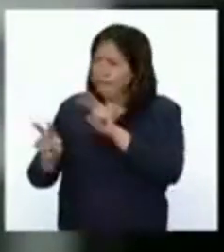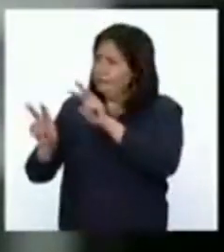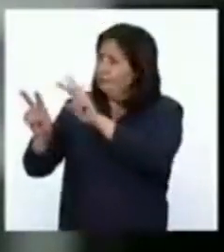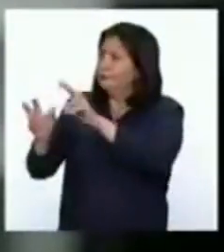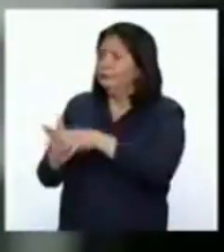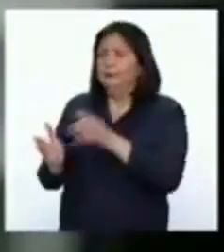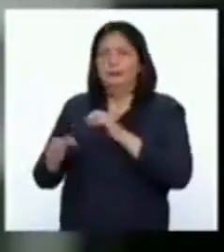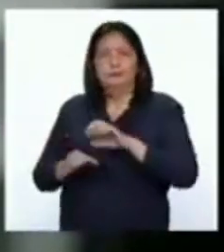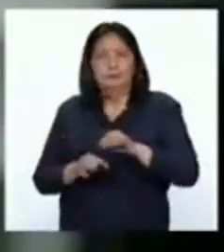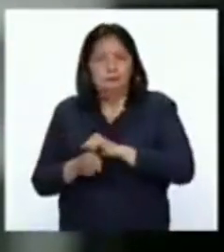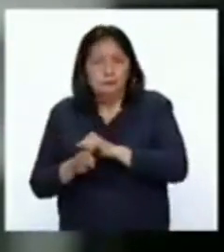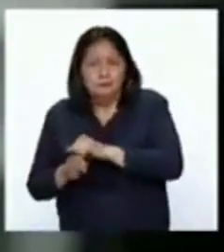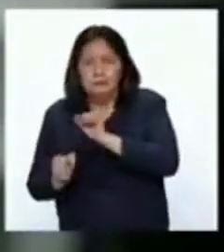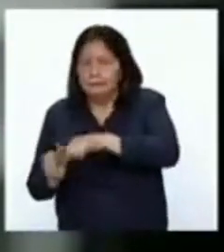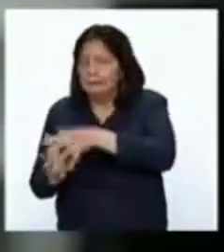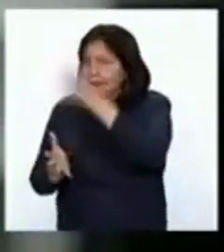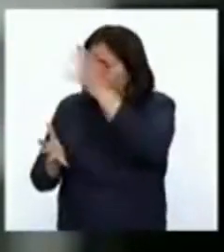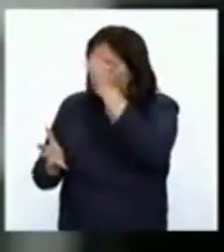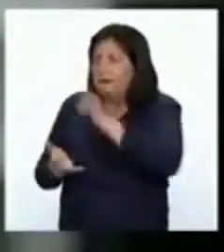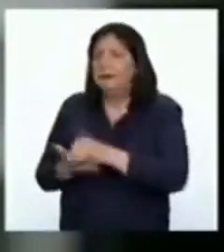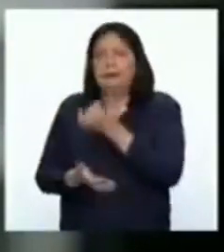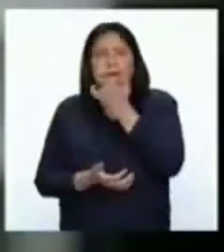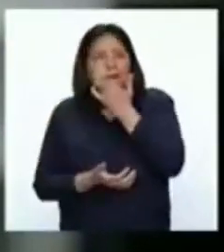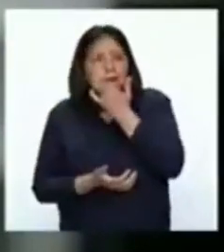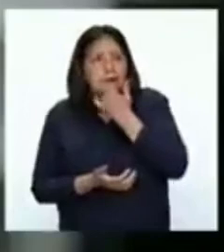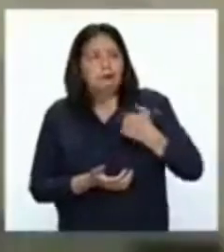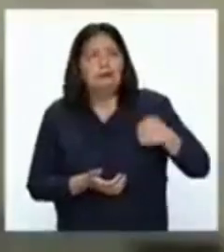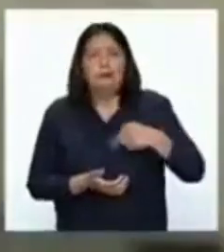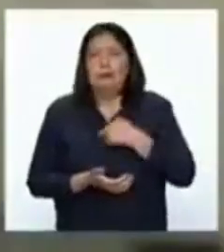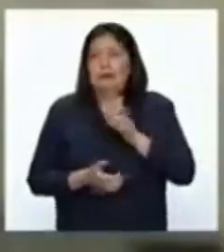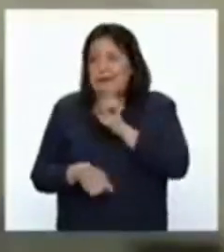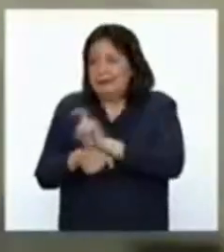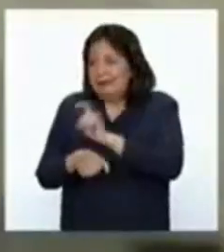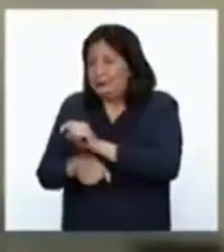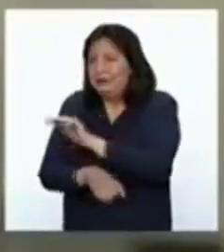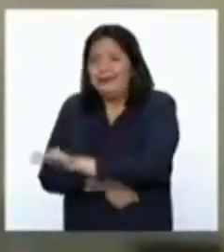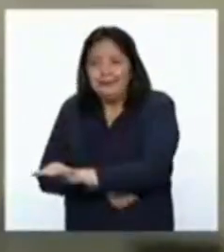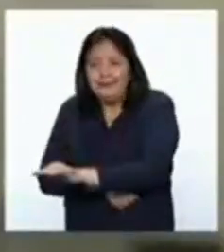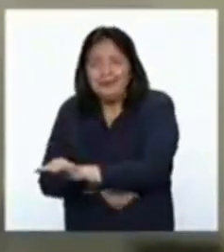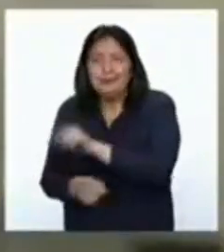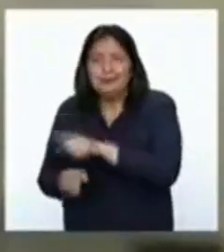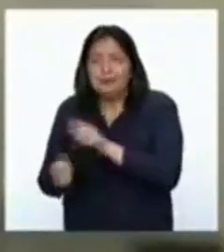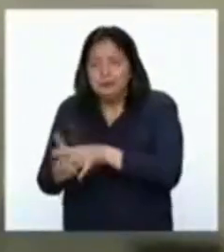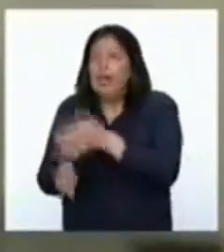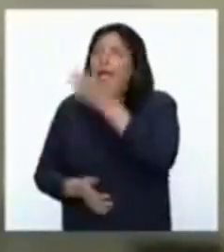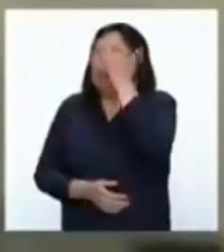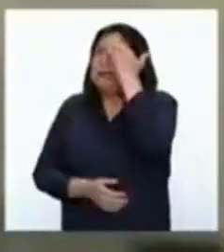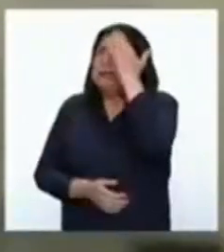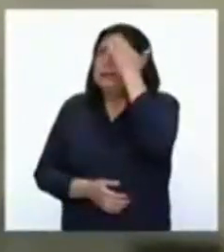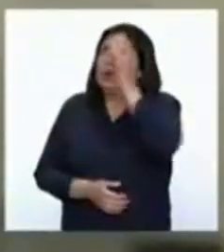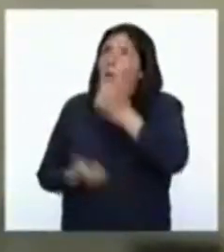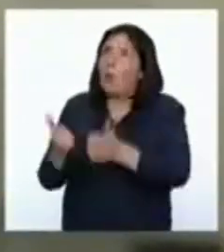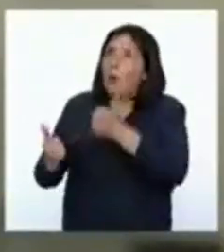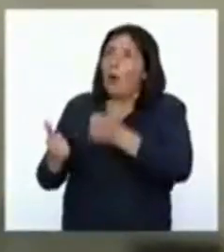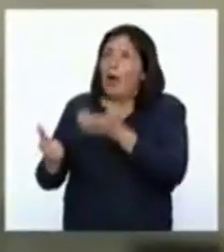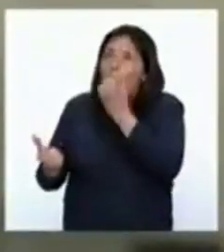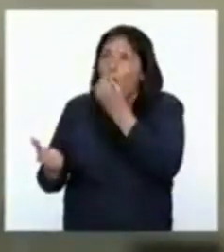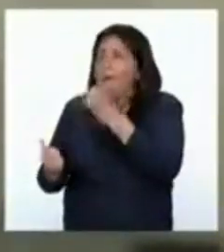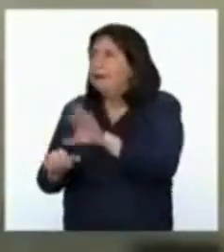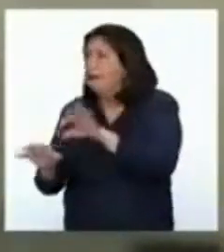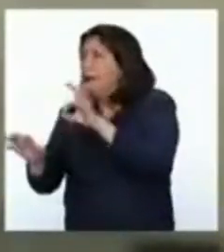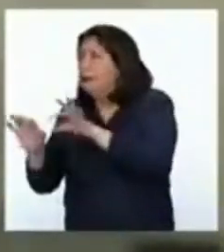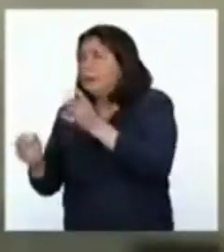se aprende haciendo. Entonces, ¿qué pasaría si nosotros enseñamos a ese niño a que se forme, a sepa qué comer, que hay escoger al